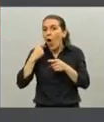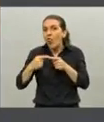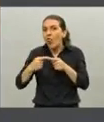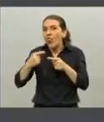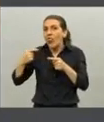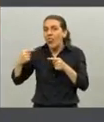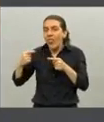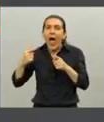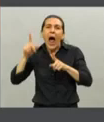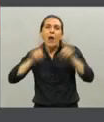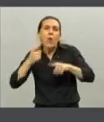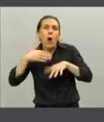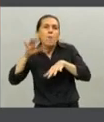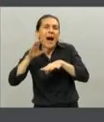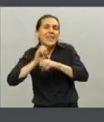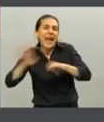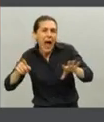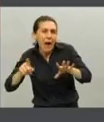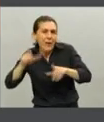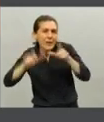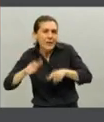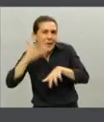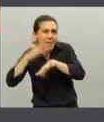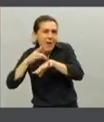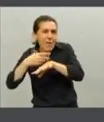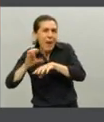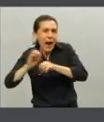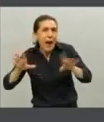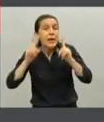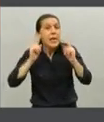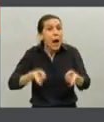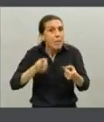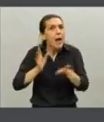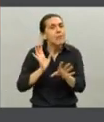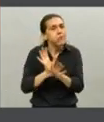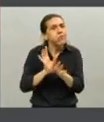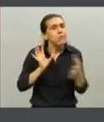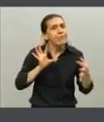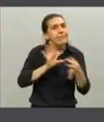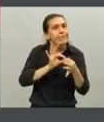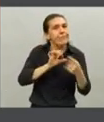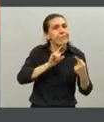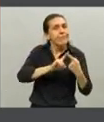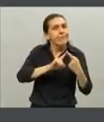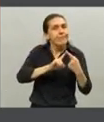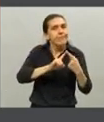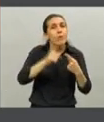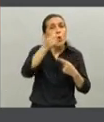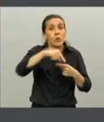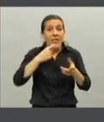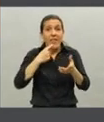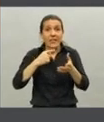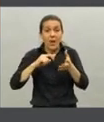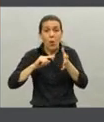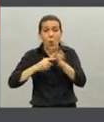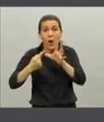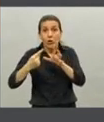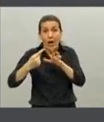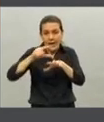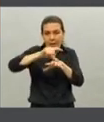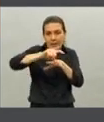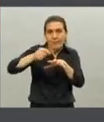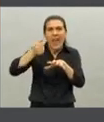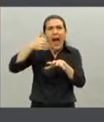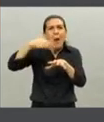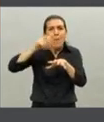Algunos con más gravedad, otros con menos gravedad. Y también tiene mucho que ver, fíjense ustedes, el resto de Buenos Aires. Sacamos AMBA